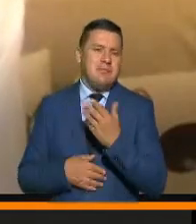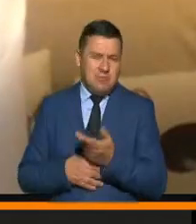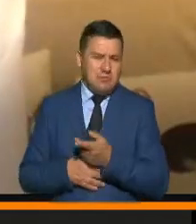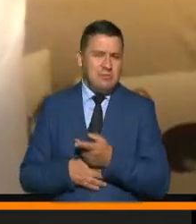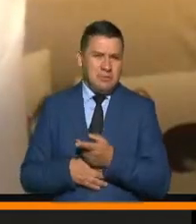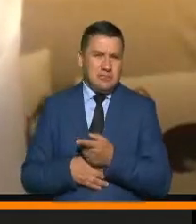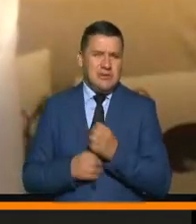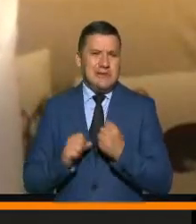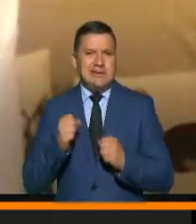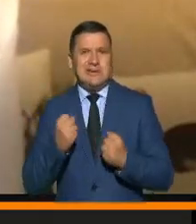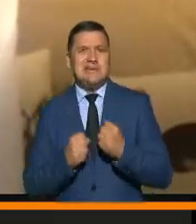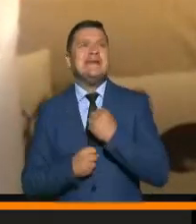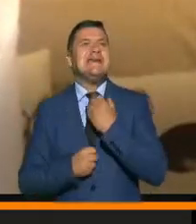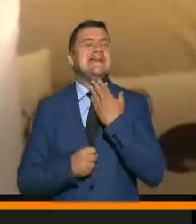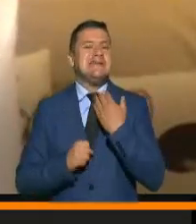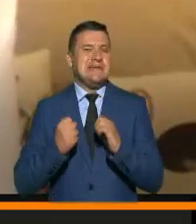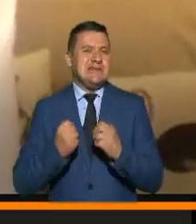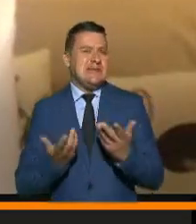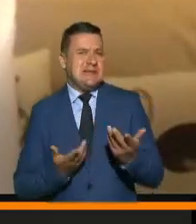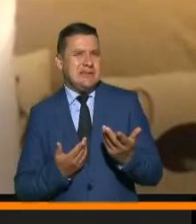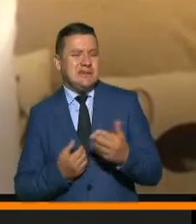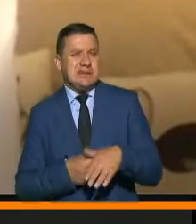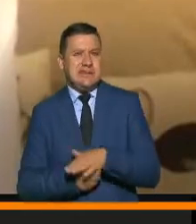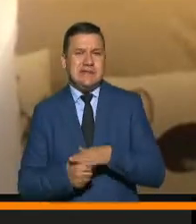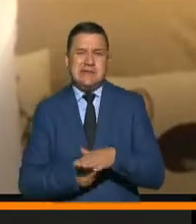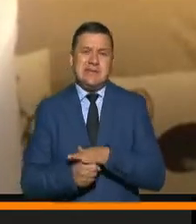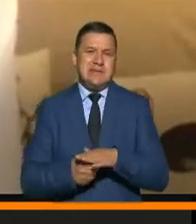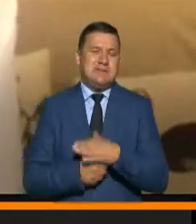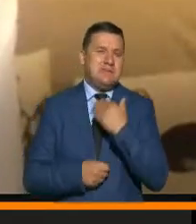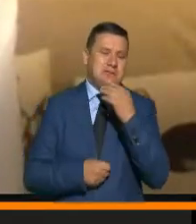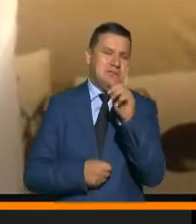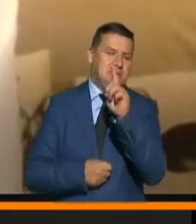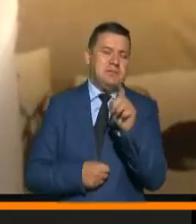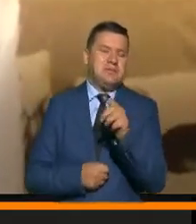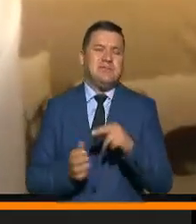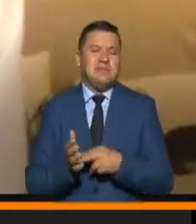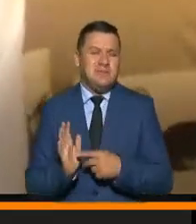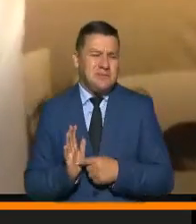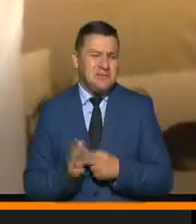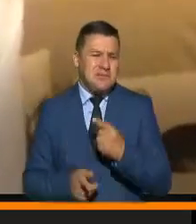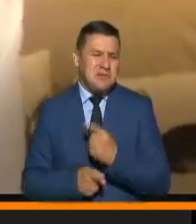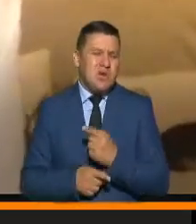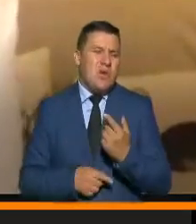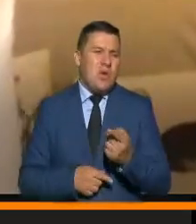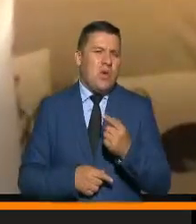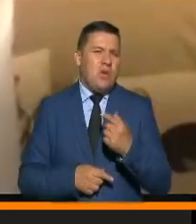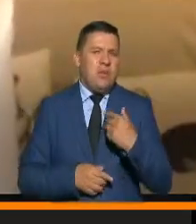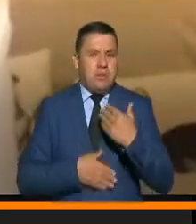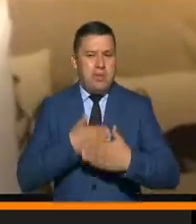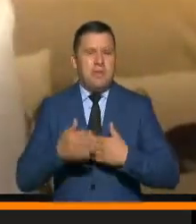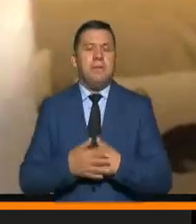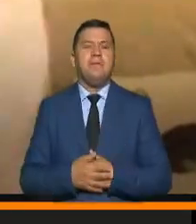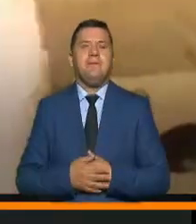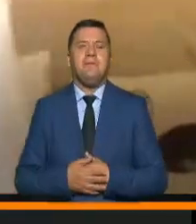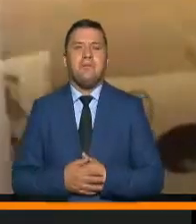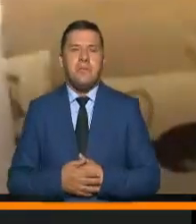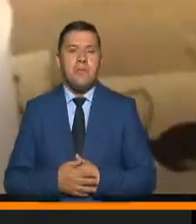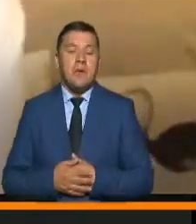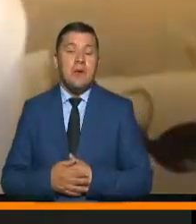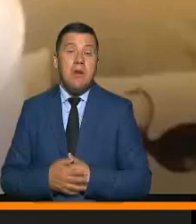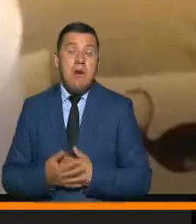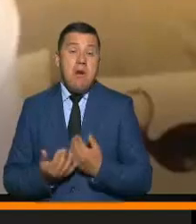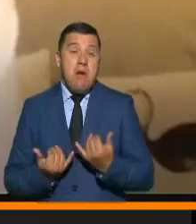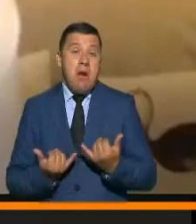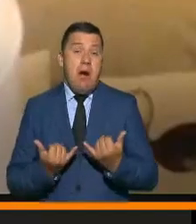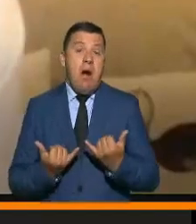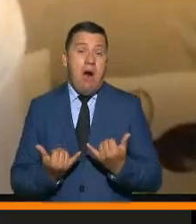con el estrés y la ansiedad de enfrentarnos a una situación que no sabemos exactamente cómo va a progresar. Hay en